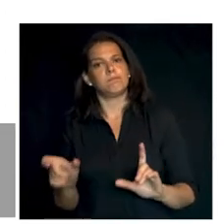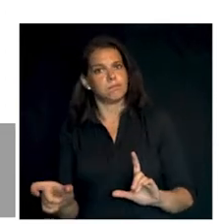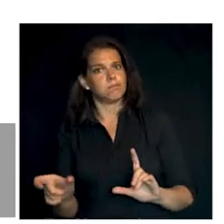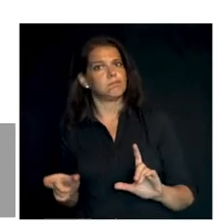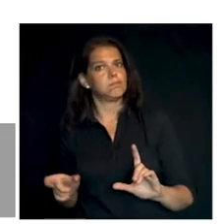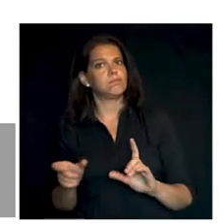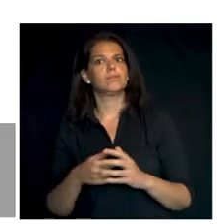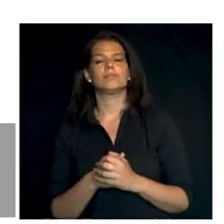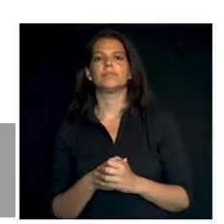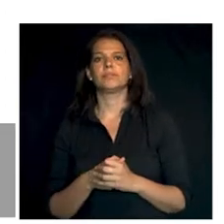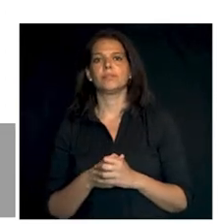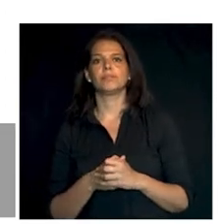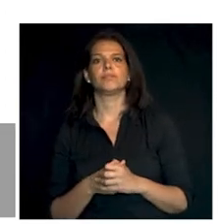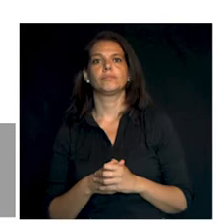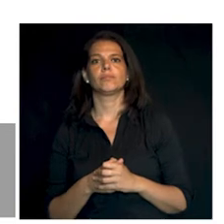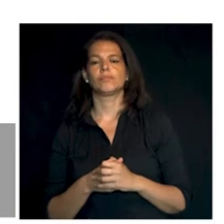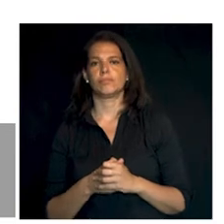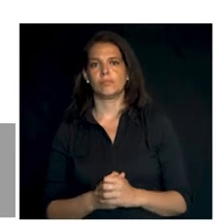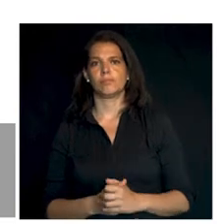el lector de tarjetas.